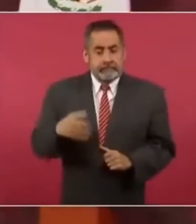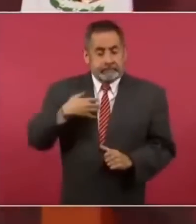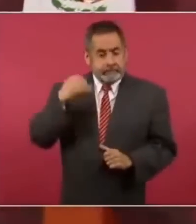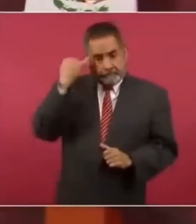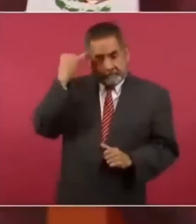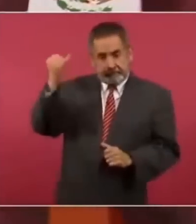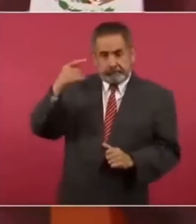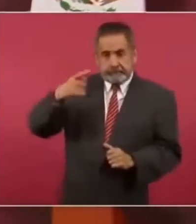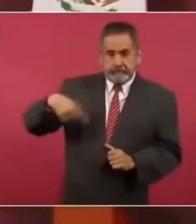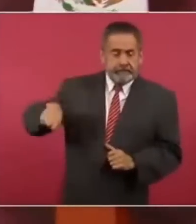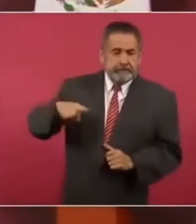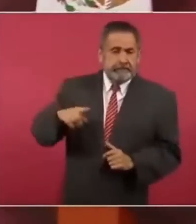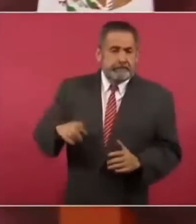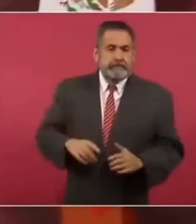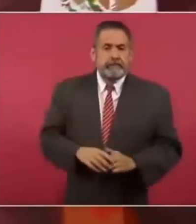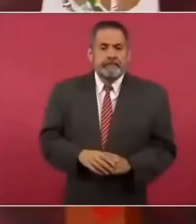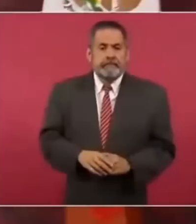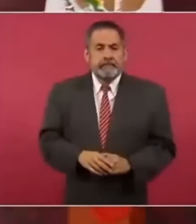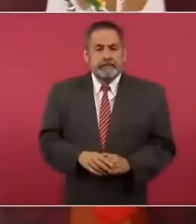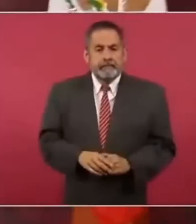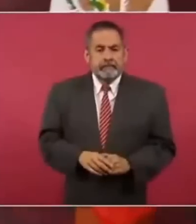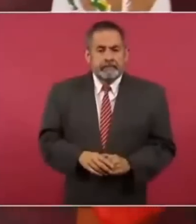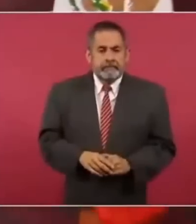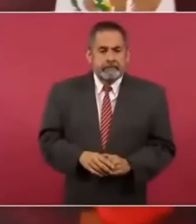que